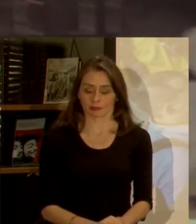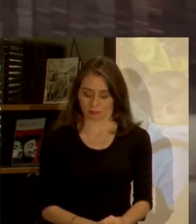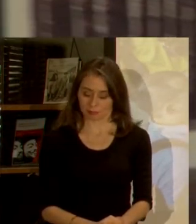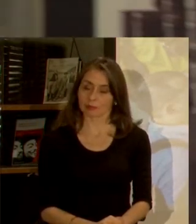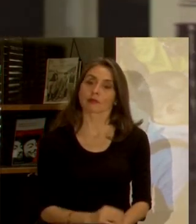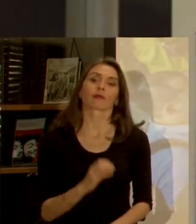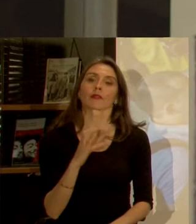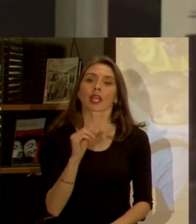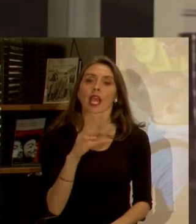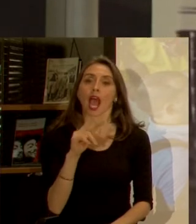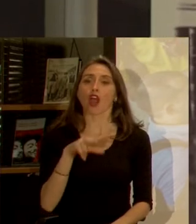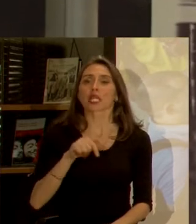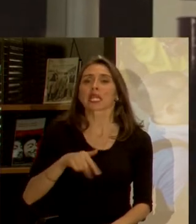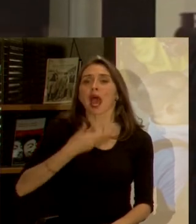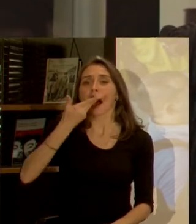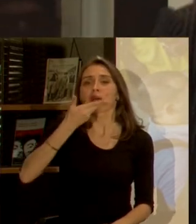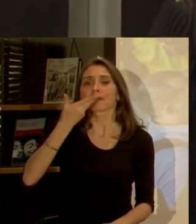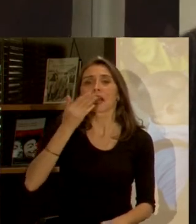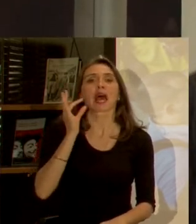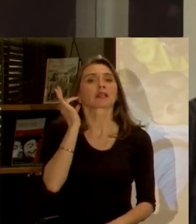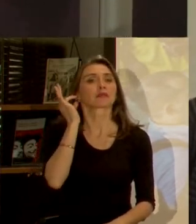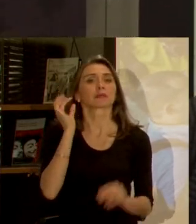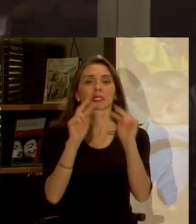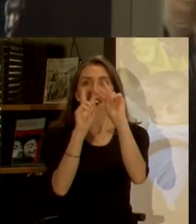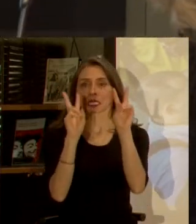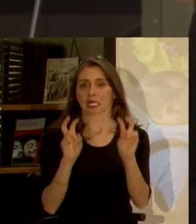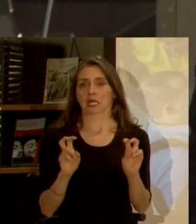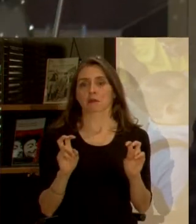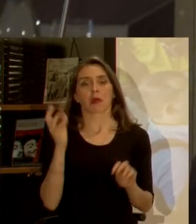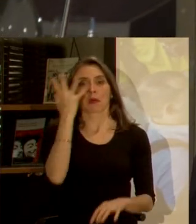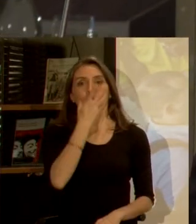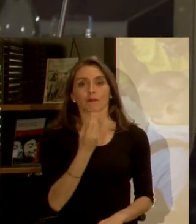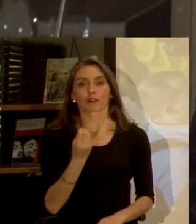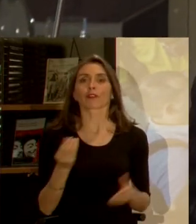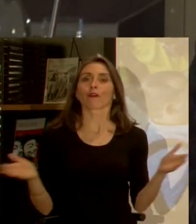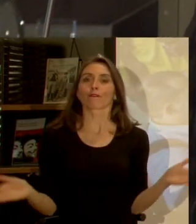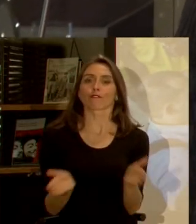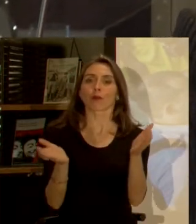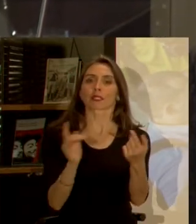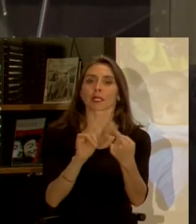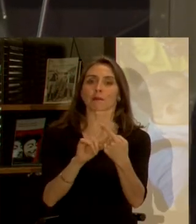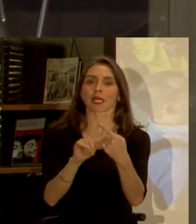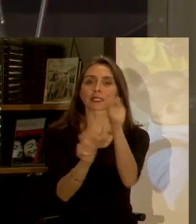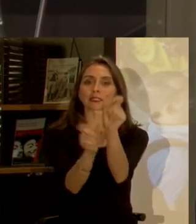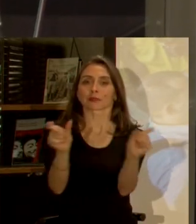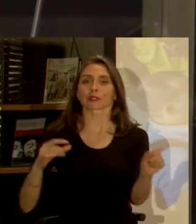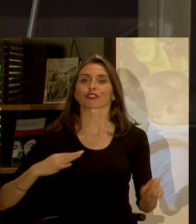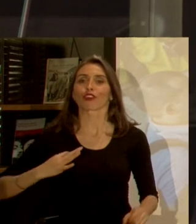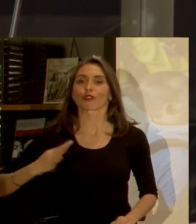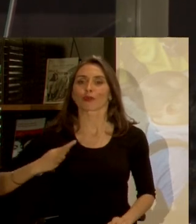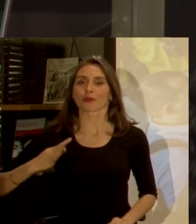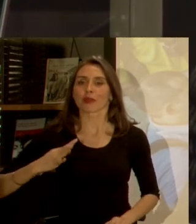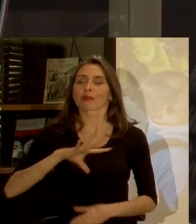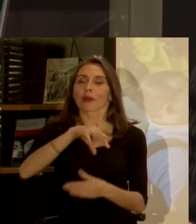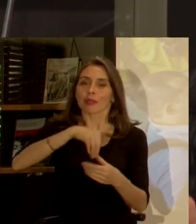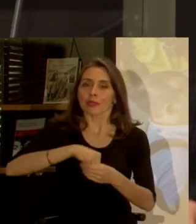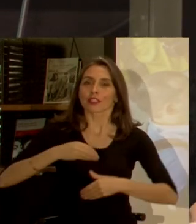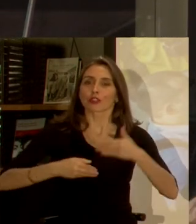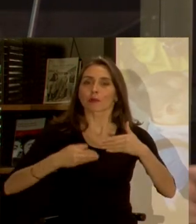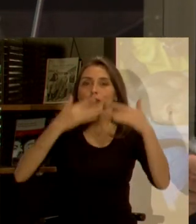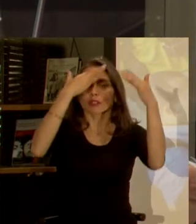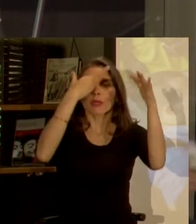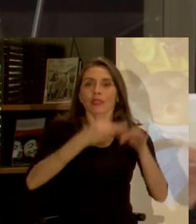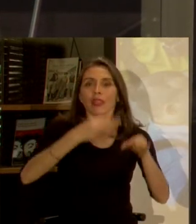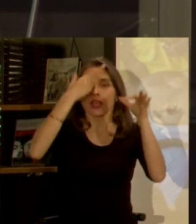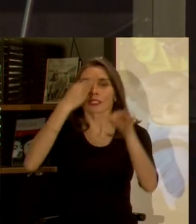Carolina nos va a hablar de un tema que yo encuentro que es precioso, que es fomentar la participación cívica en los procesos de toma de